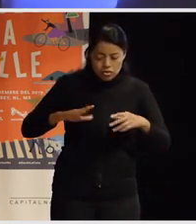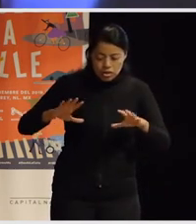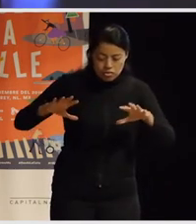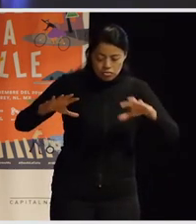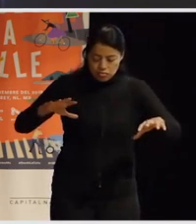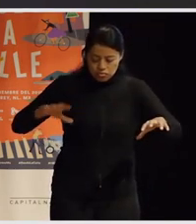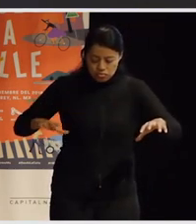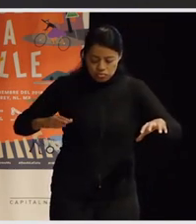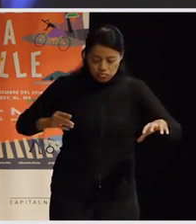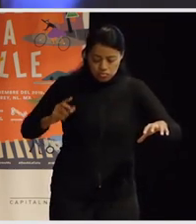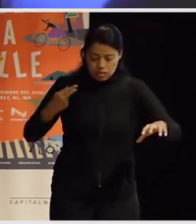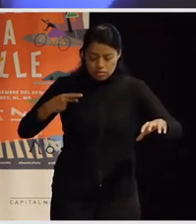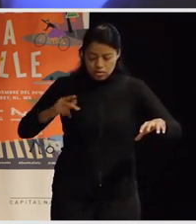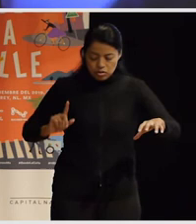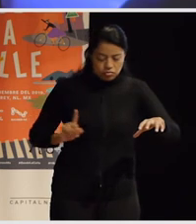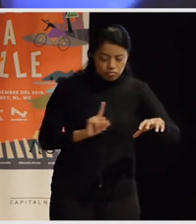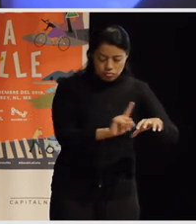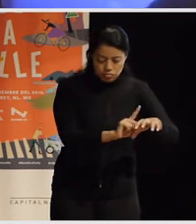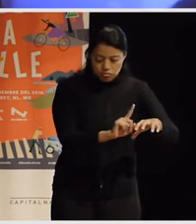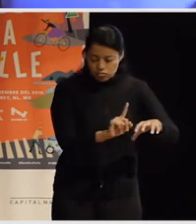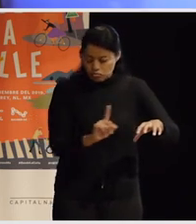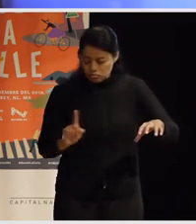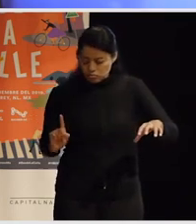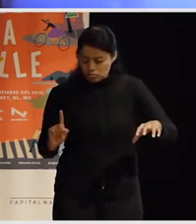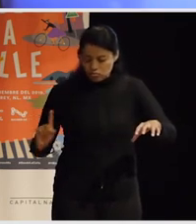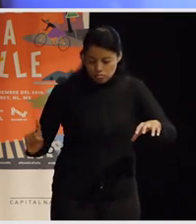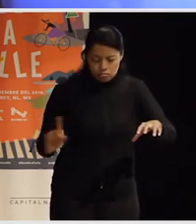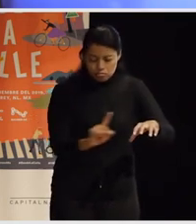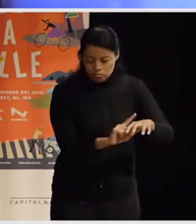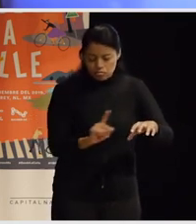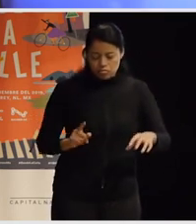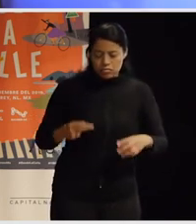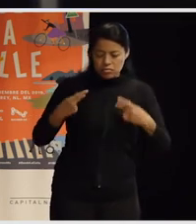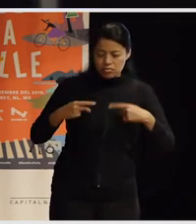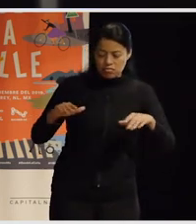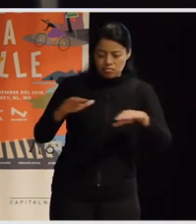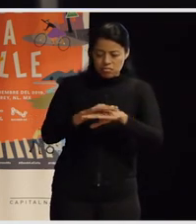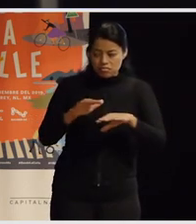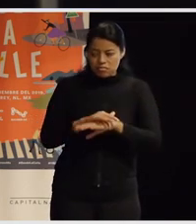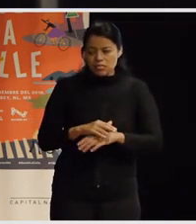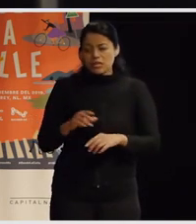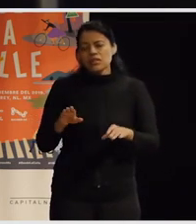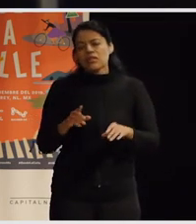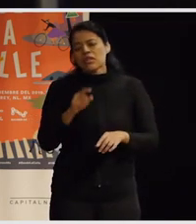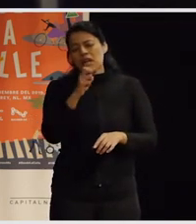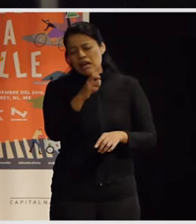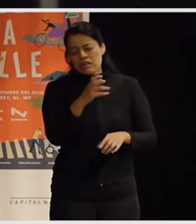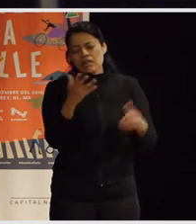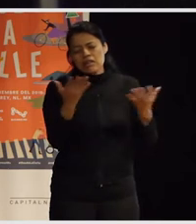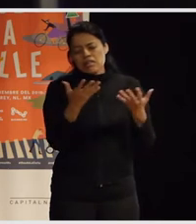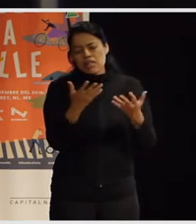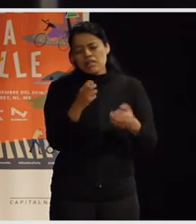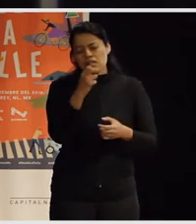entonces yo quería que nos contaras también cómo abordan esto de qué se hace con